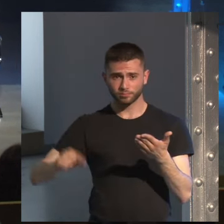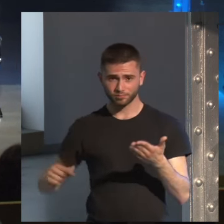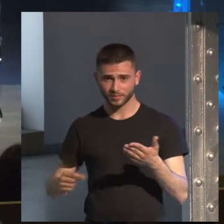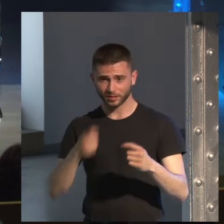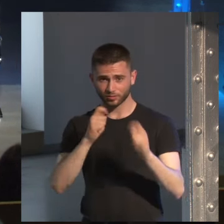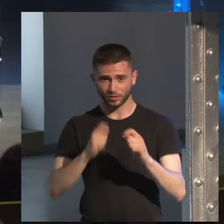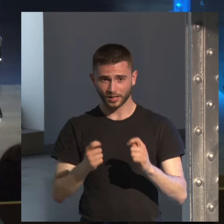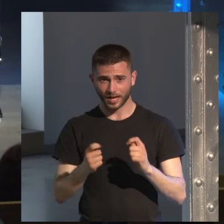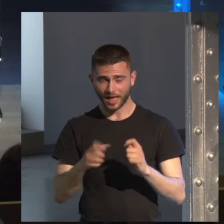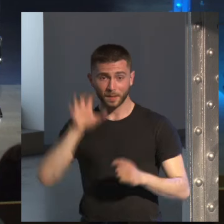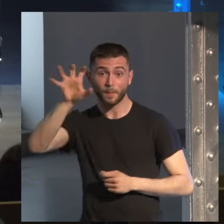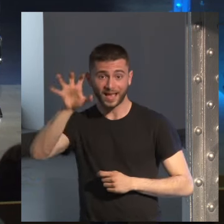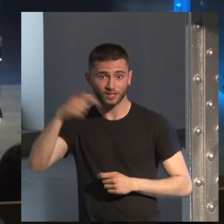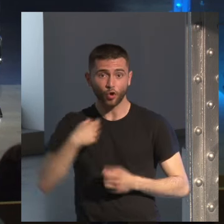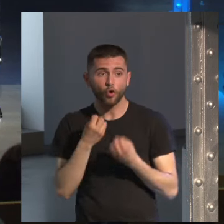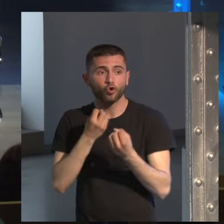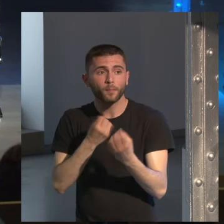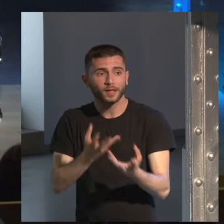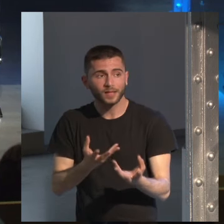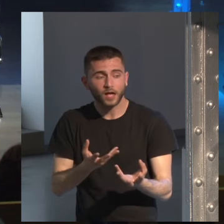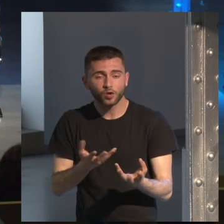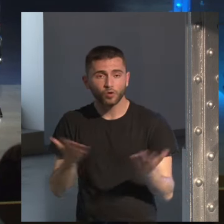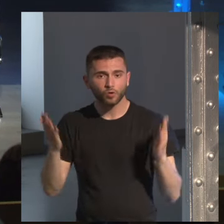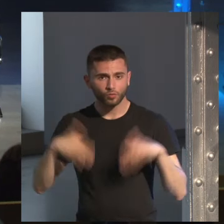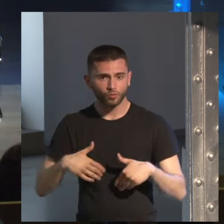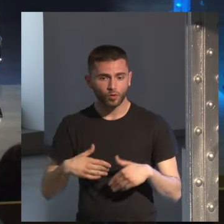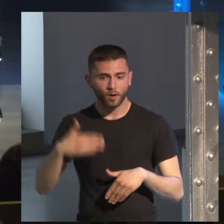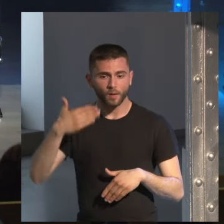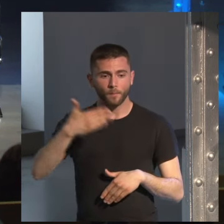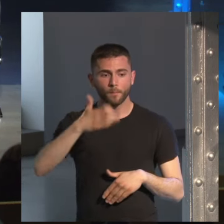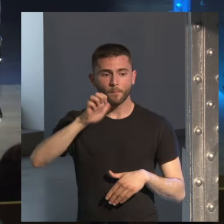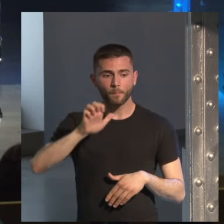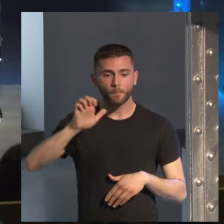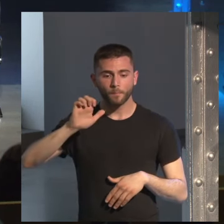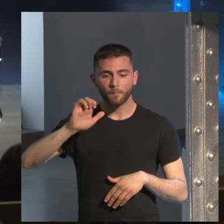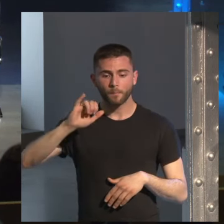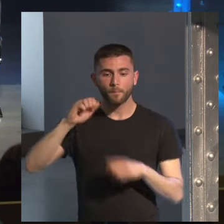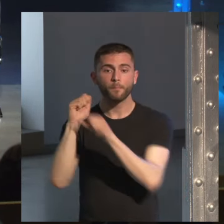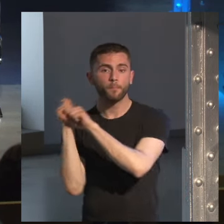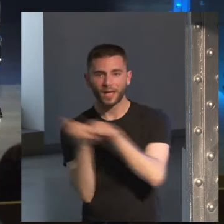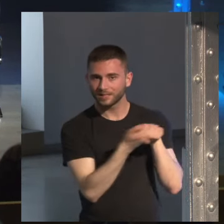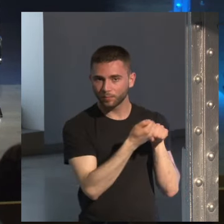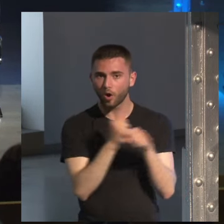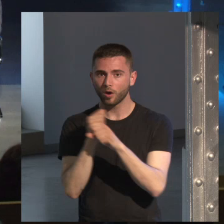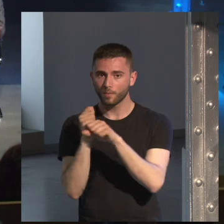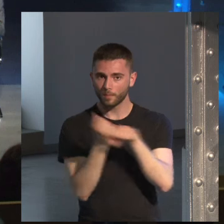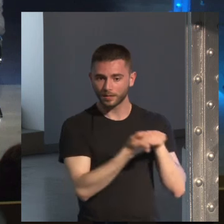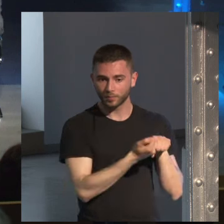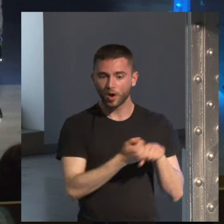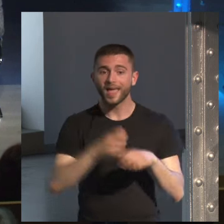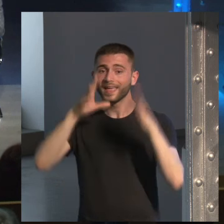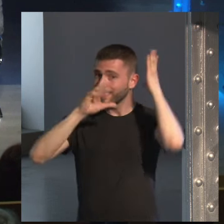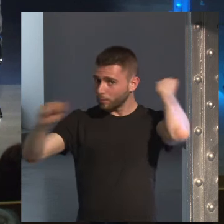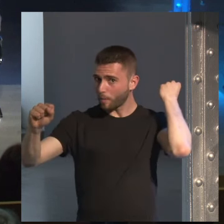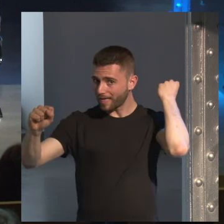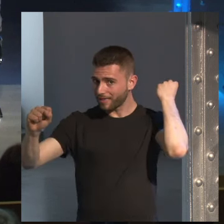comentario para el país que se llamaba eh béisbol y diplomacia y hablaba un poco de lo que significaba la visita de Obama a